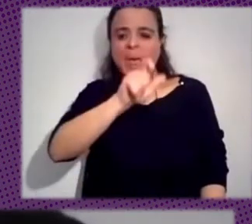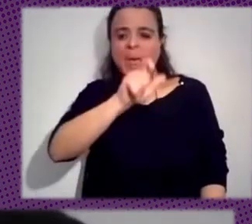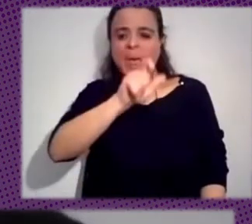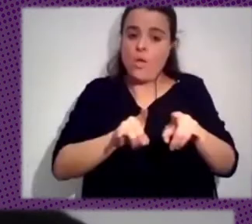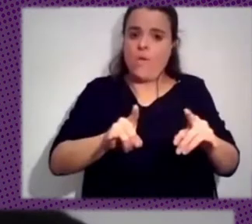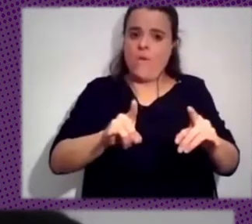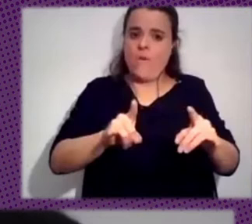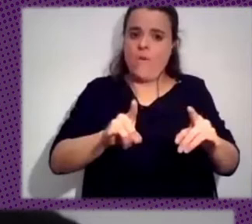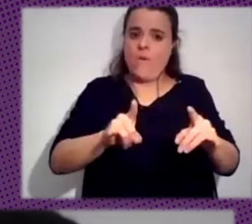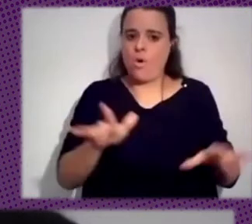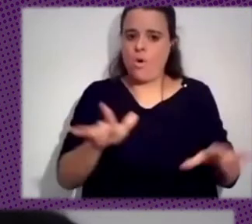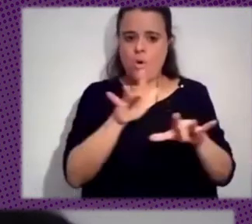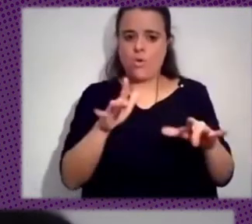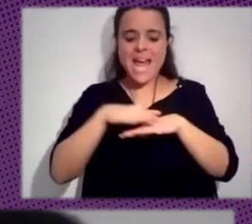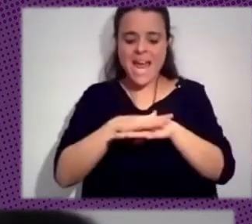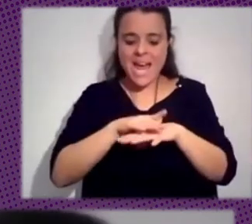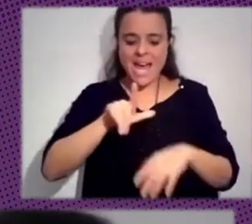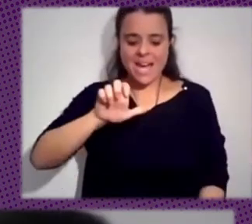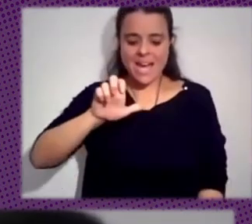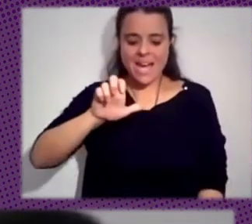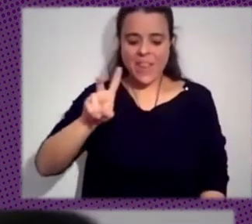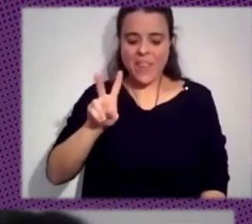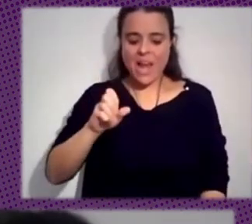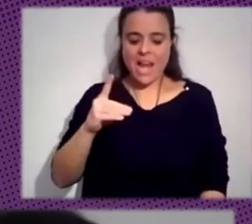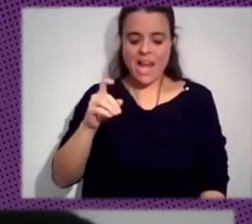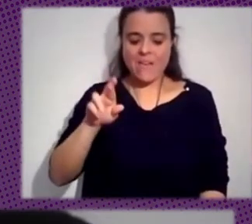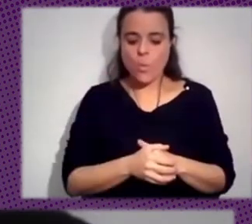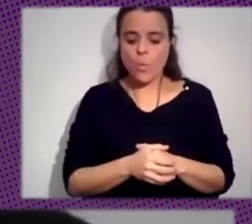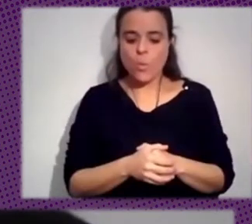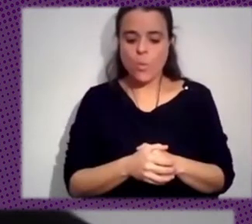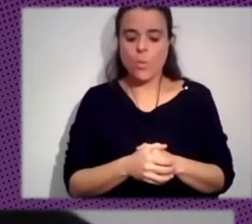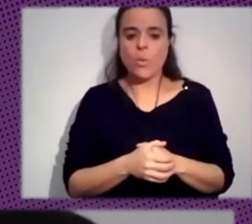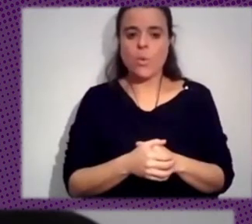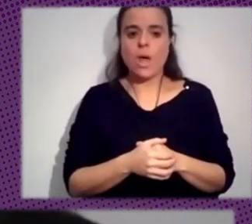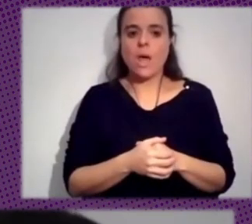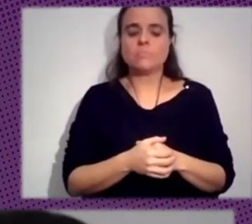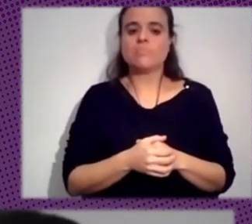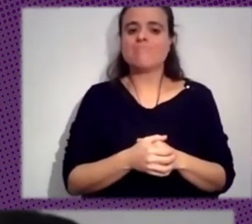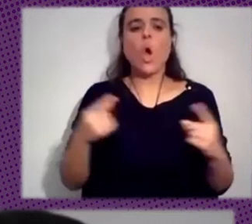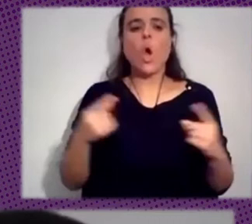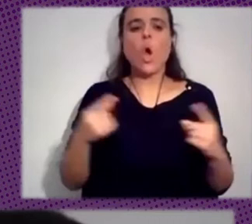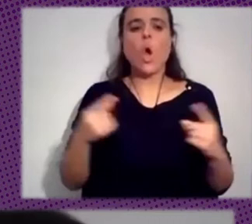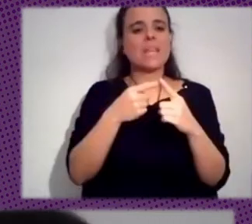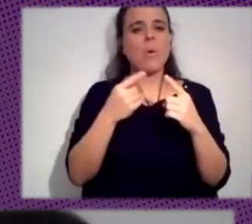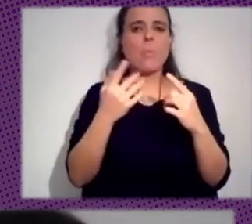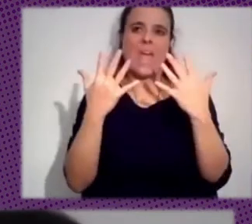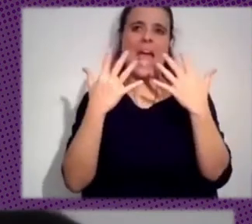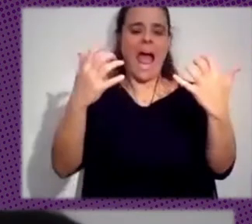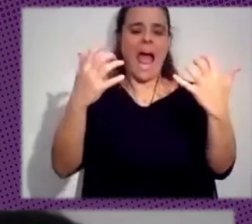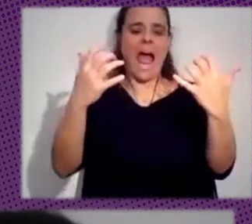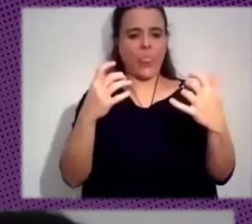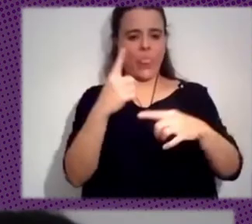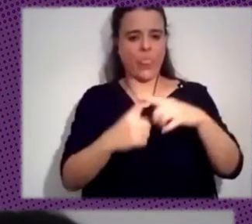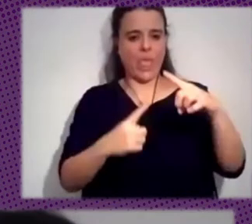salía con esta idea de intentar buscar estrategias para hablar al no convencido, para llegar a la audiencia media. Y de ahí ya por fin llegó a No